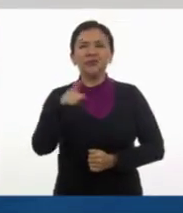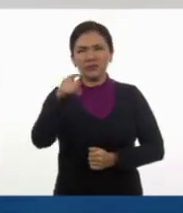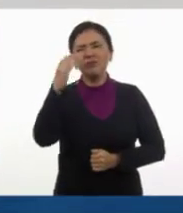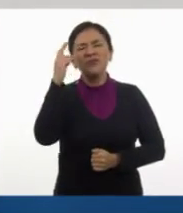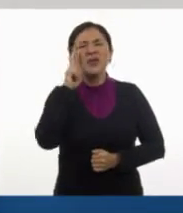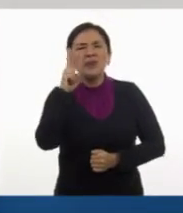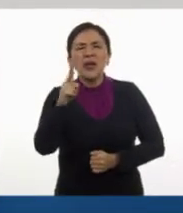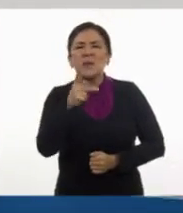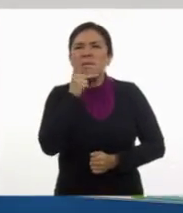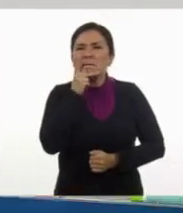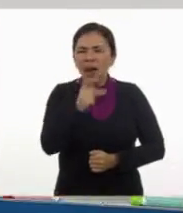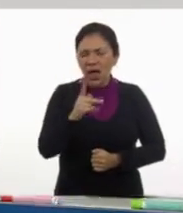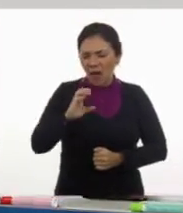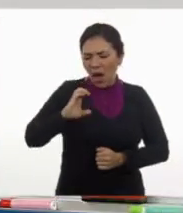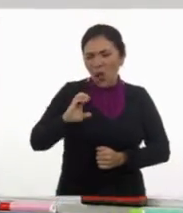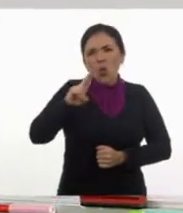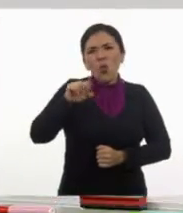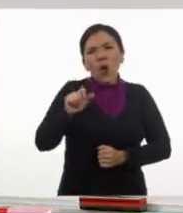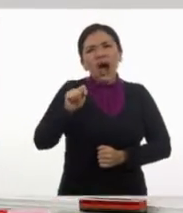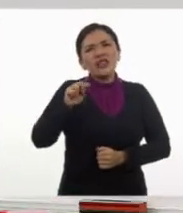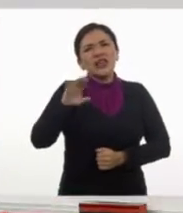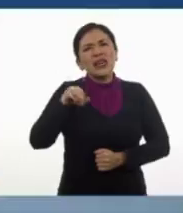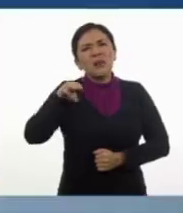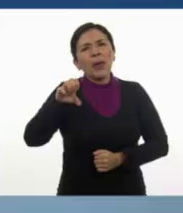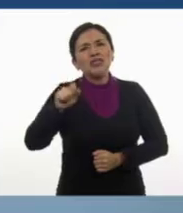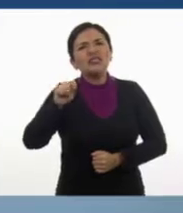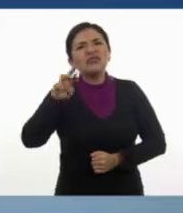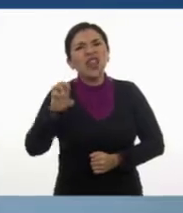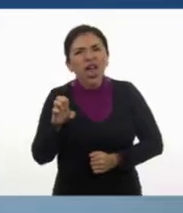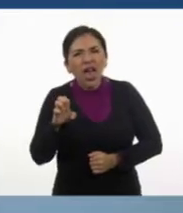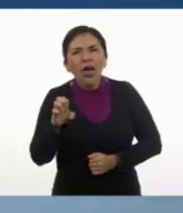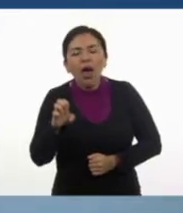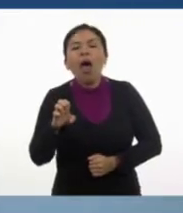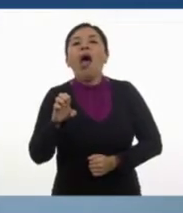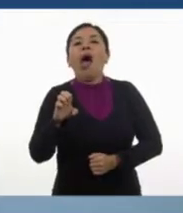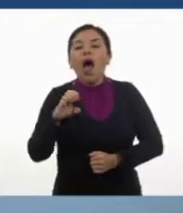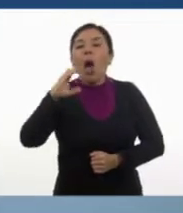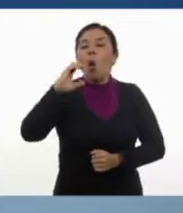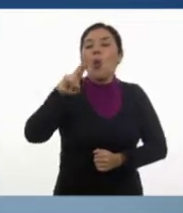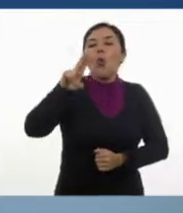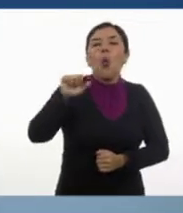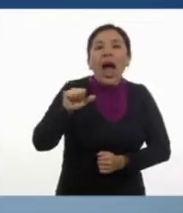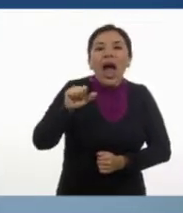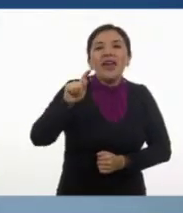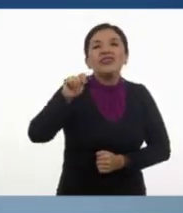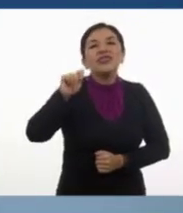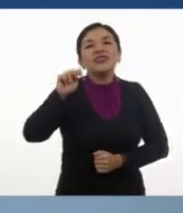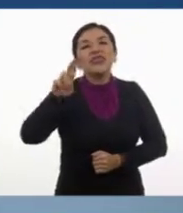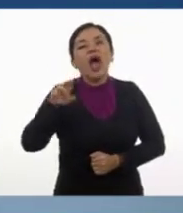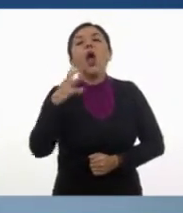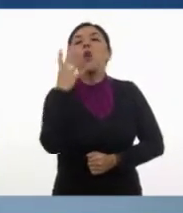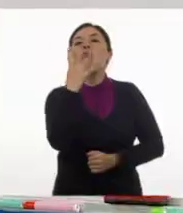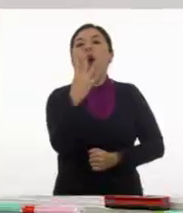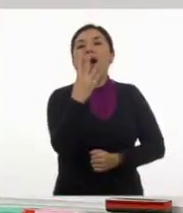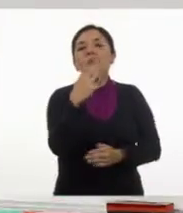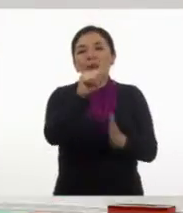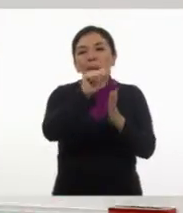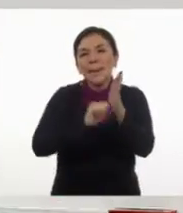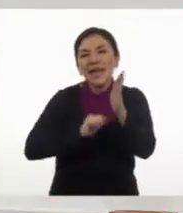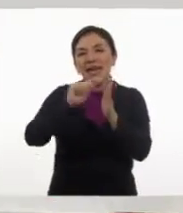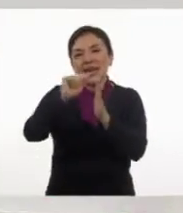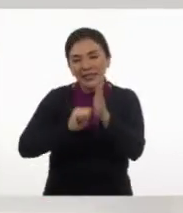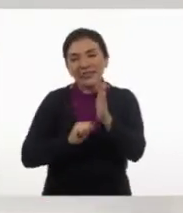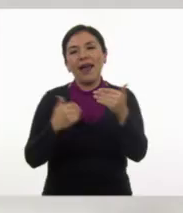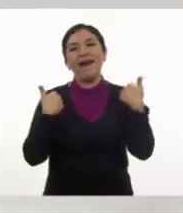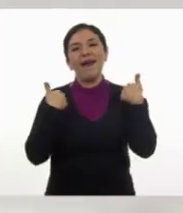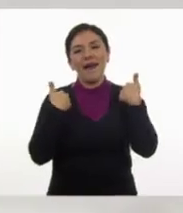suena cuatrimestre, Ton? A cuatro. A cuatro meses, ¿verdad? Sí. Entonces, un